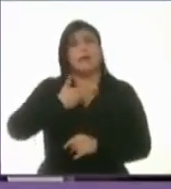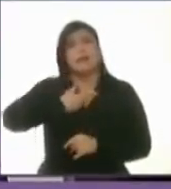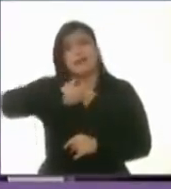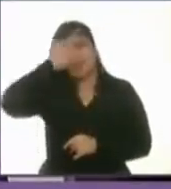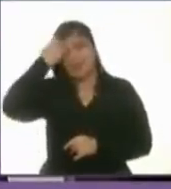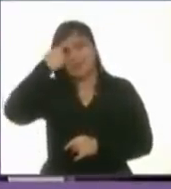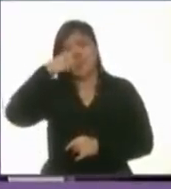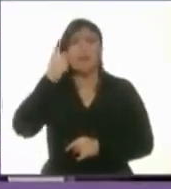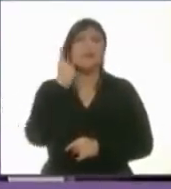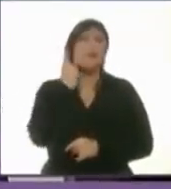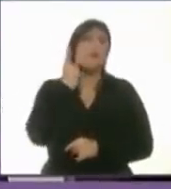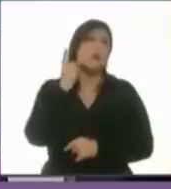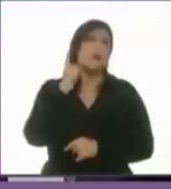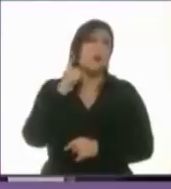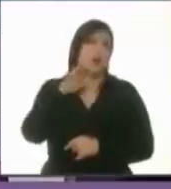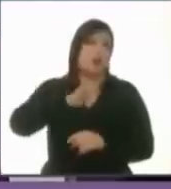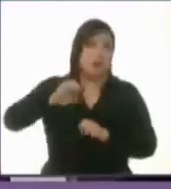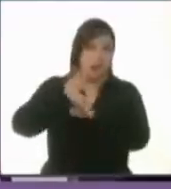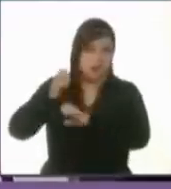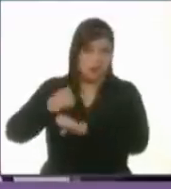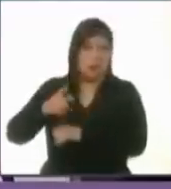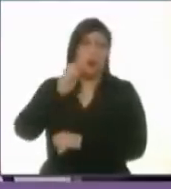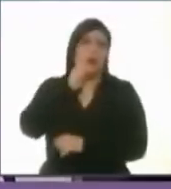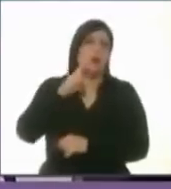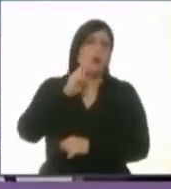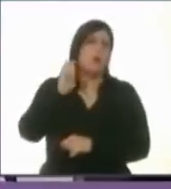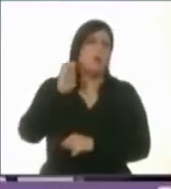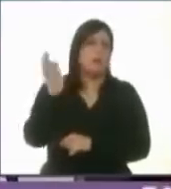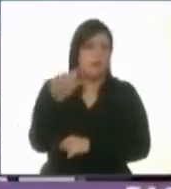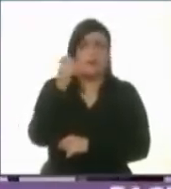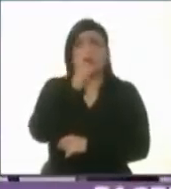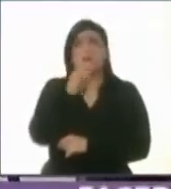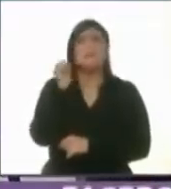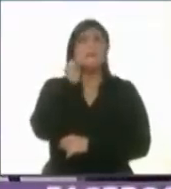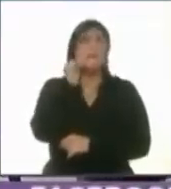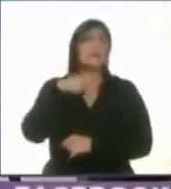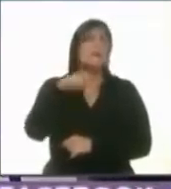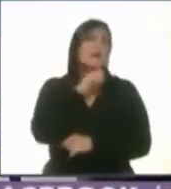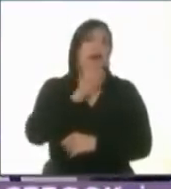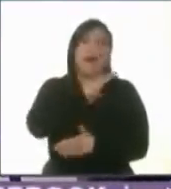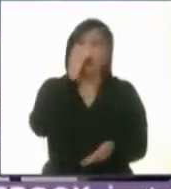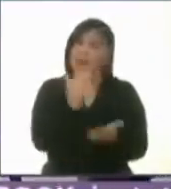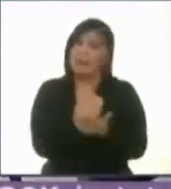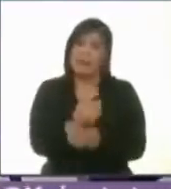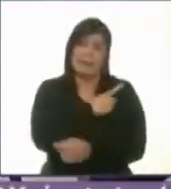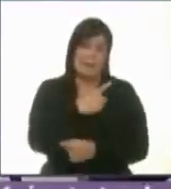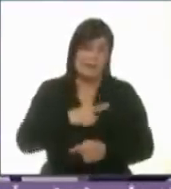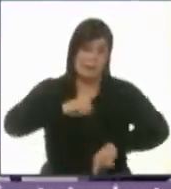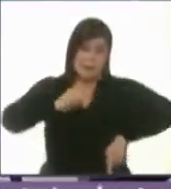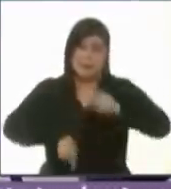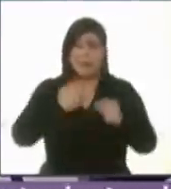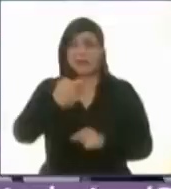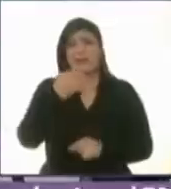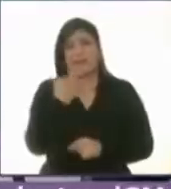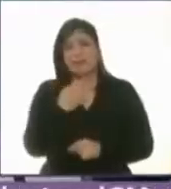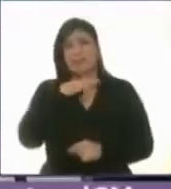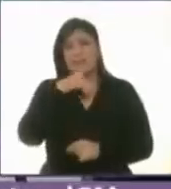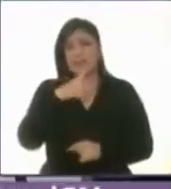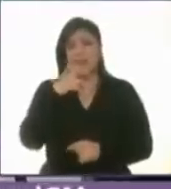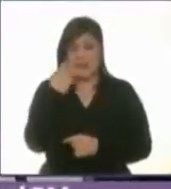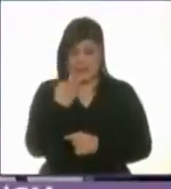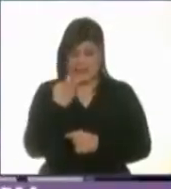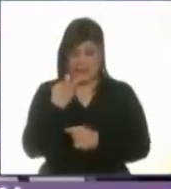locales, federales, senadores. es necesario que terminemos con esta corrupción porque con este dinero